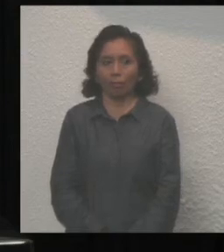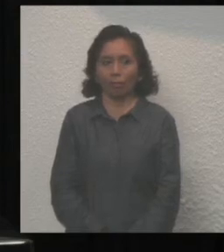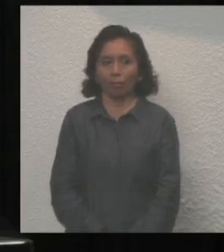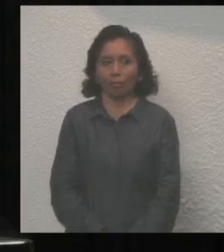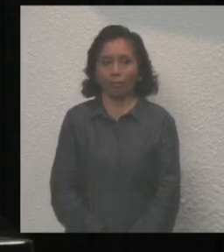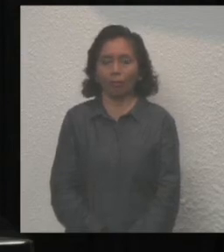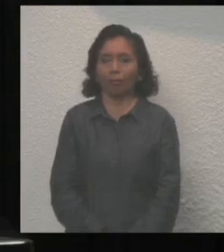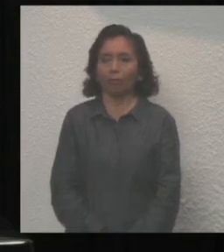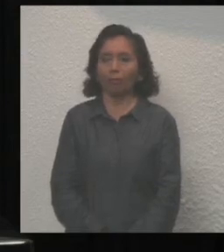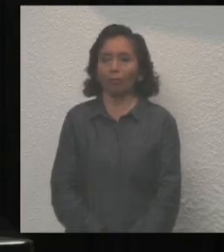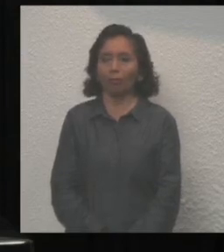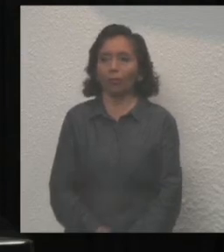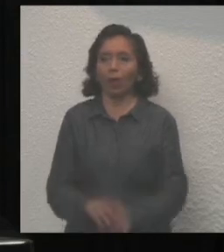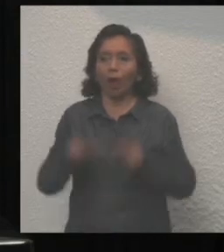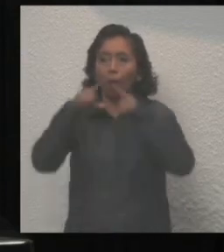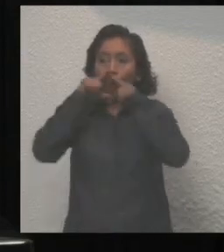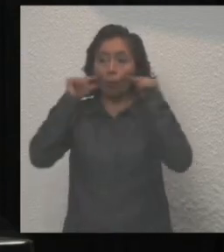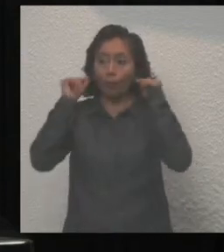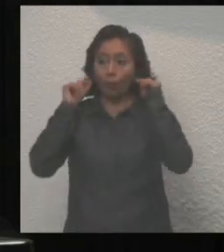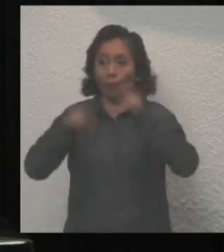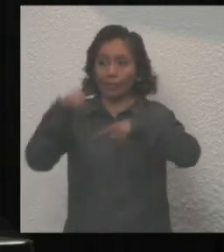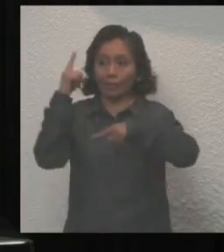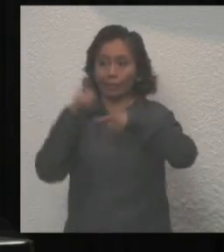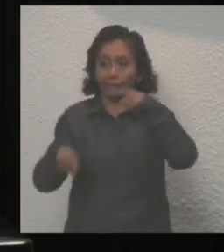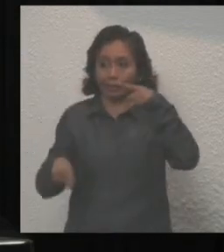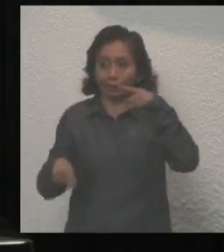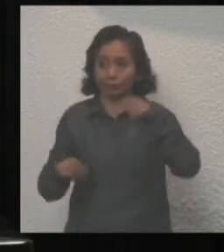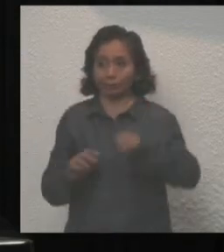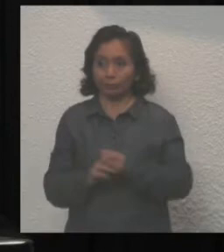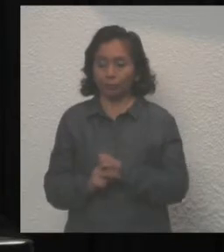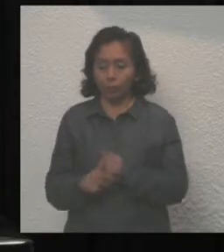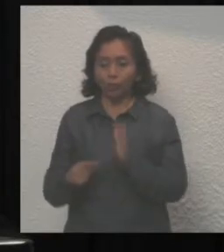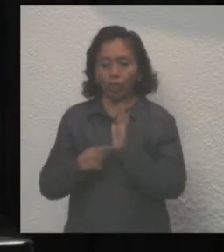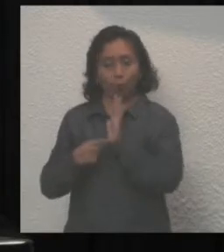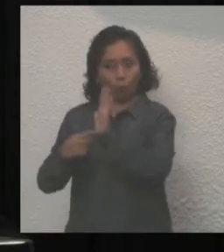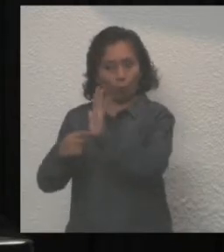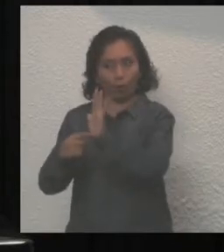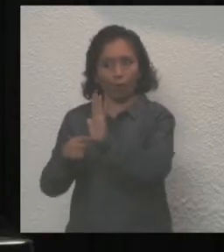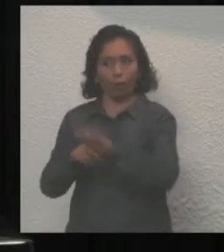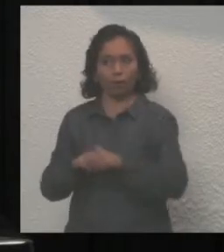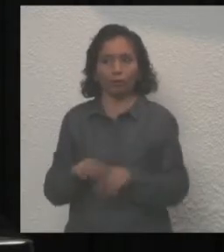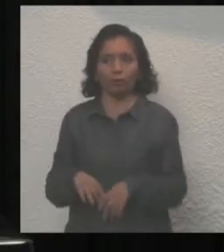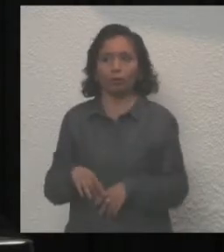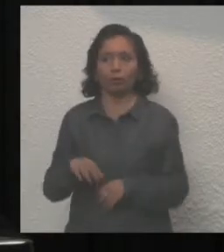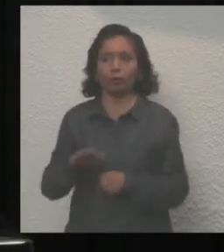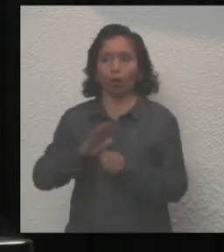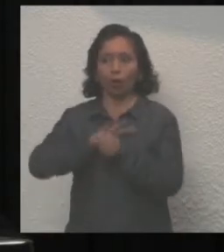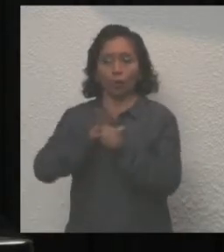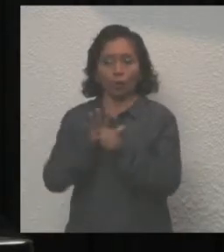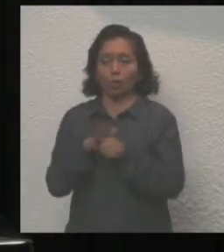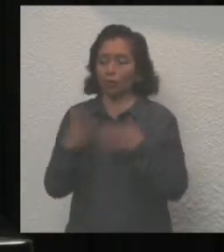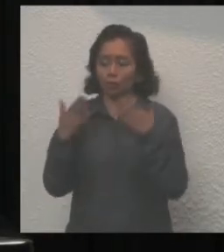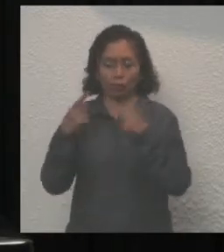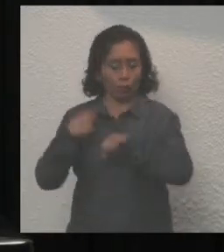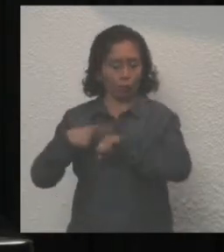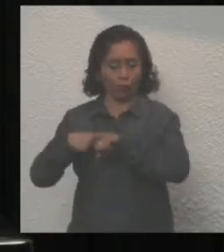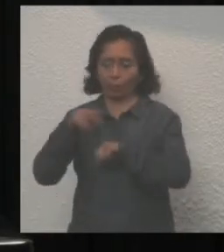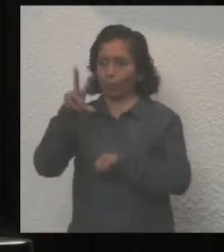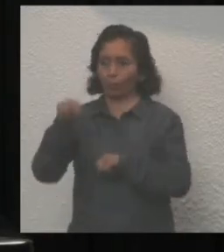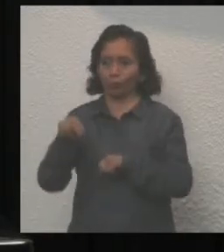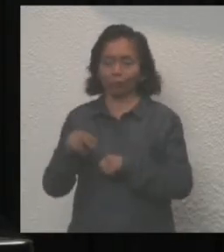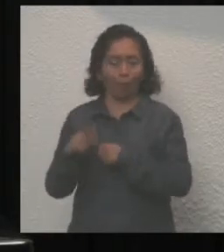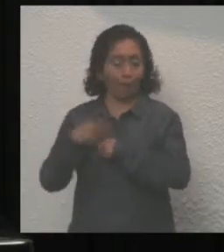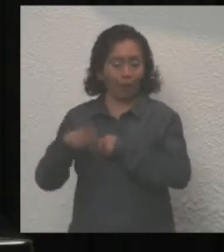Me voy a quitar el cubrebocas, presenté mi prueba de COVID, entonces no corro peligro, no corro peligro.